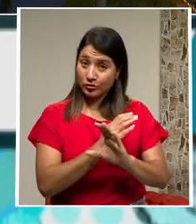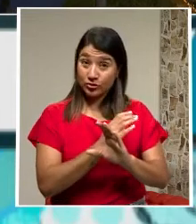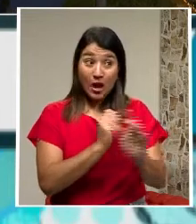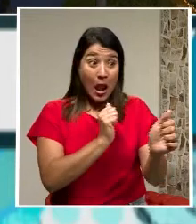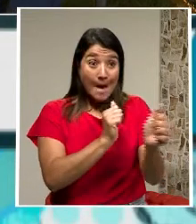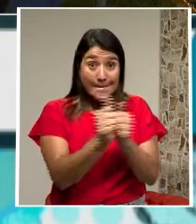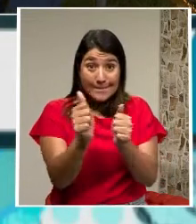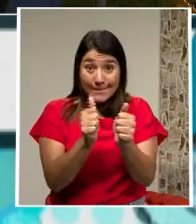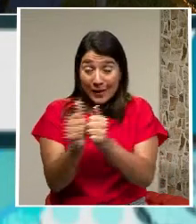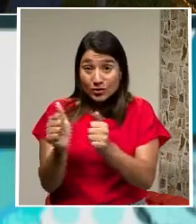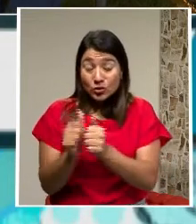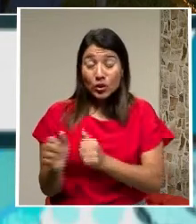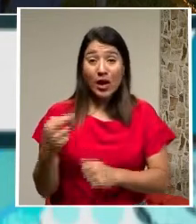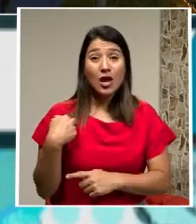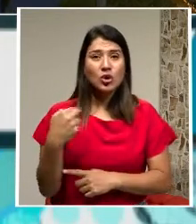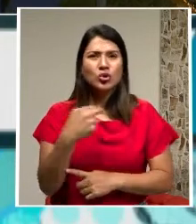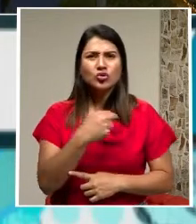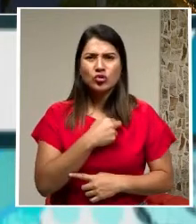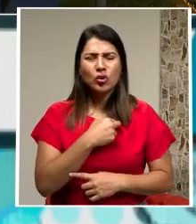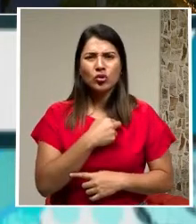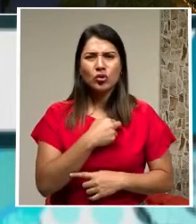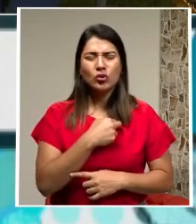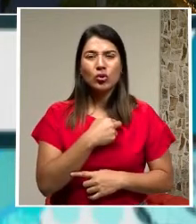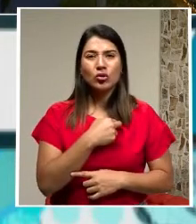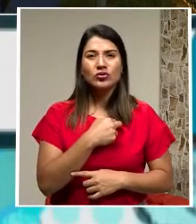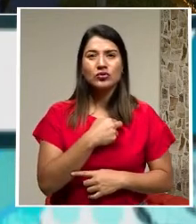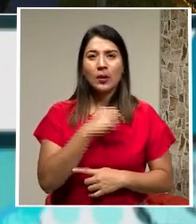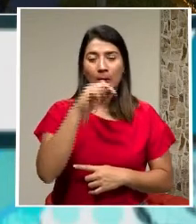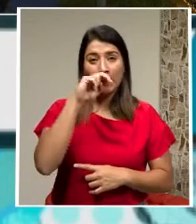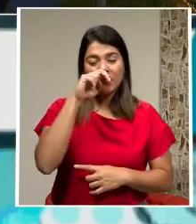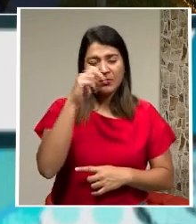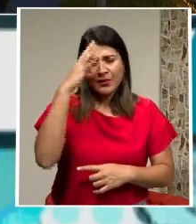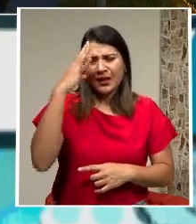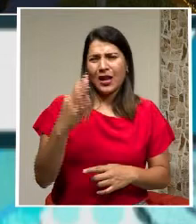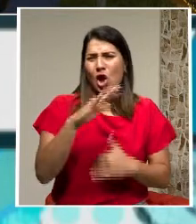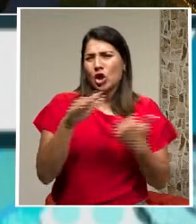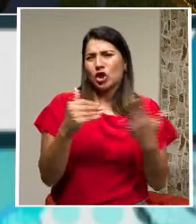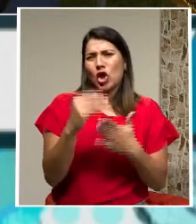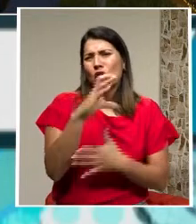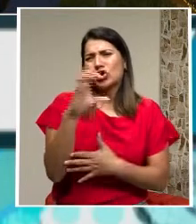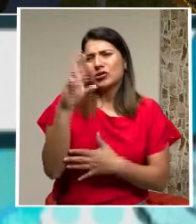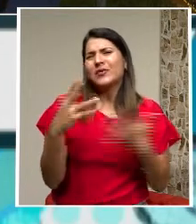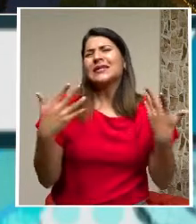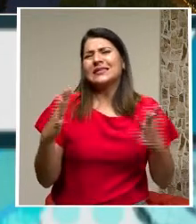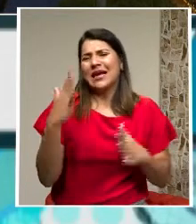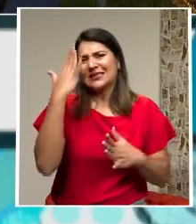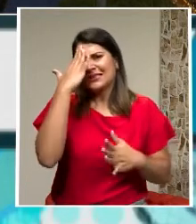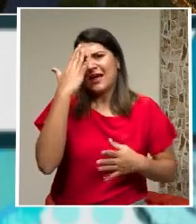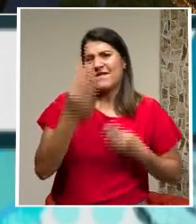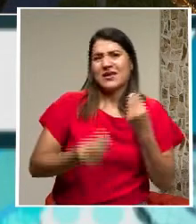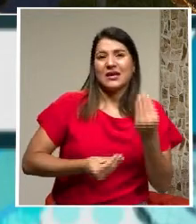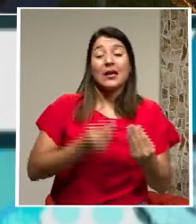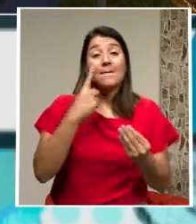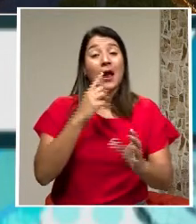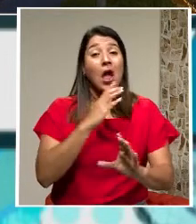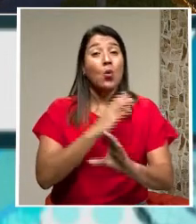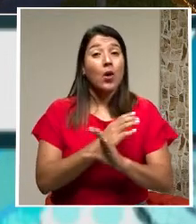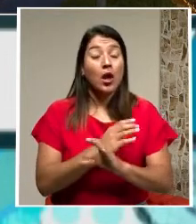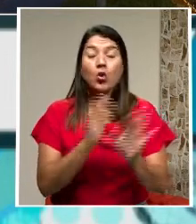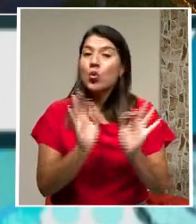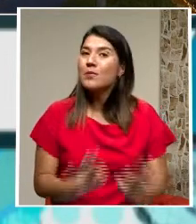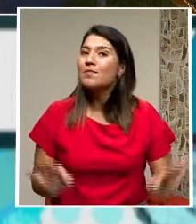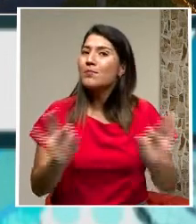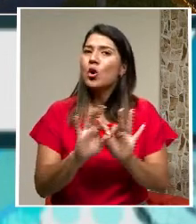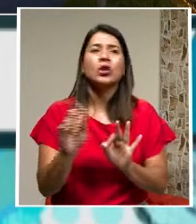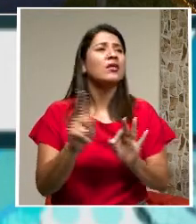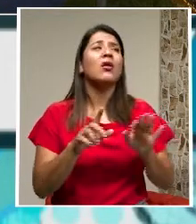nosotros La Creo que No me equivoco Al decir que El país sabe Ya cómo cuidarse Lo importante Es no relajarse